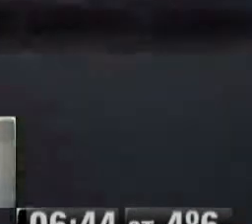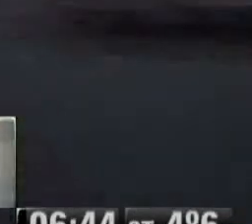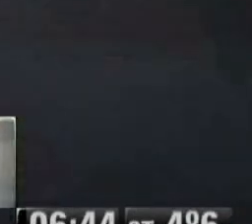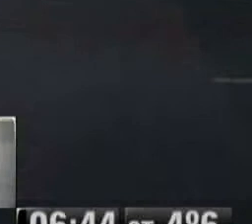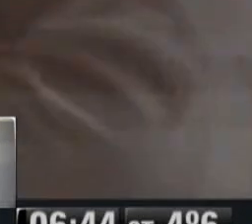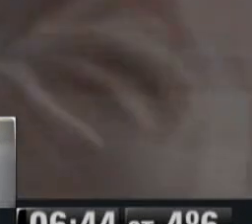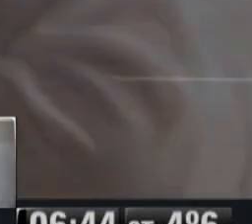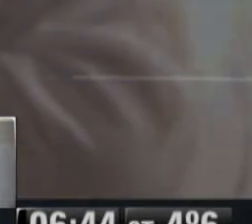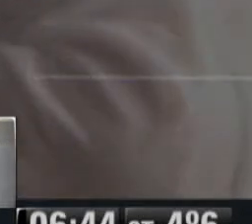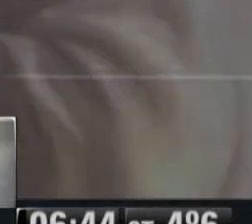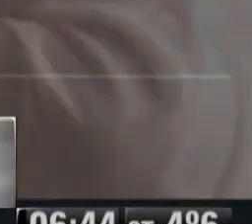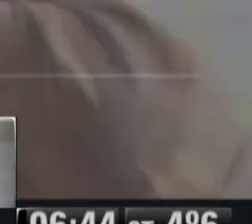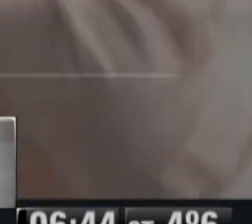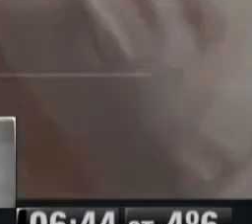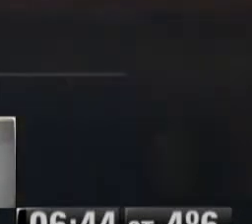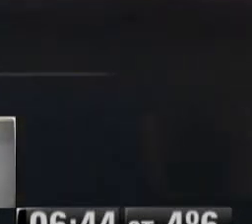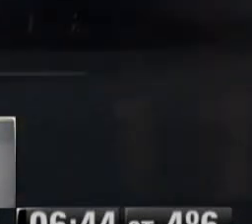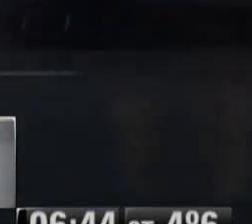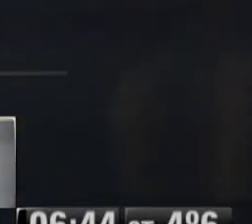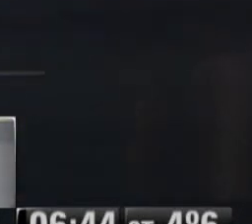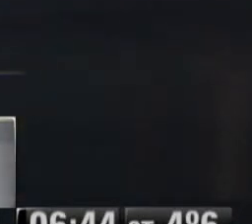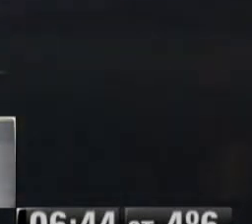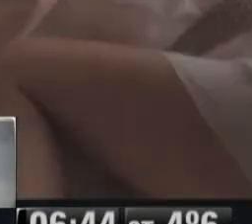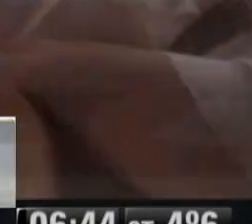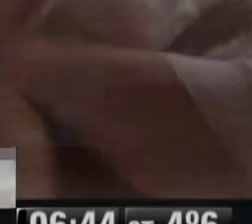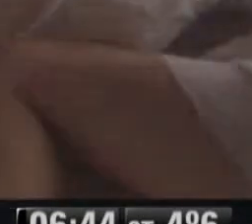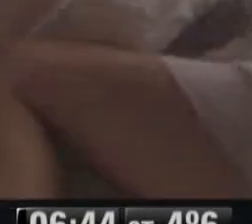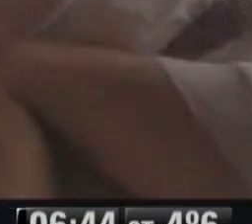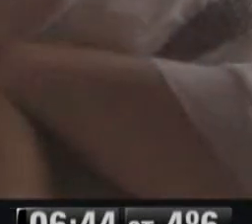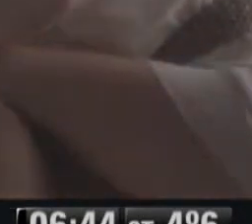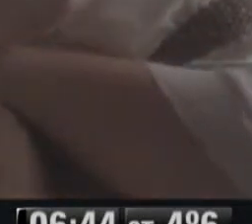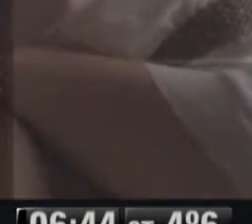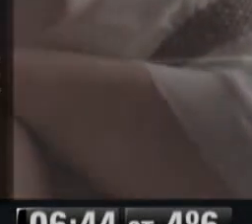Normal me de pereza ir al infierno, siento y salgo a diario de él.